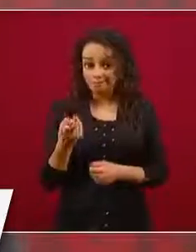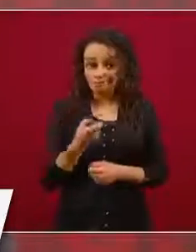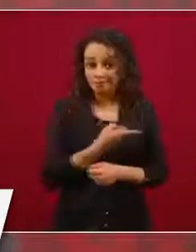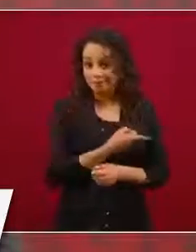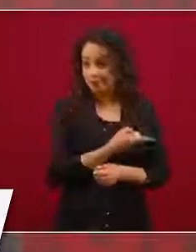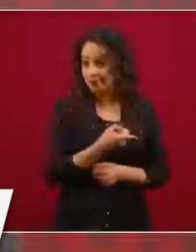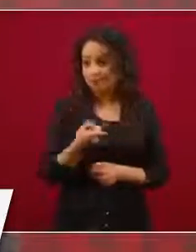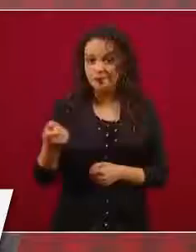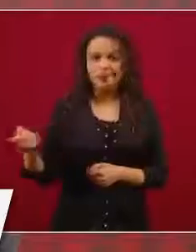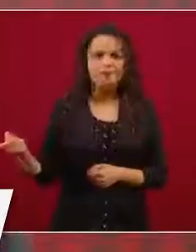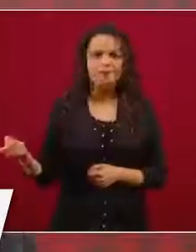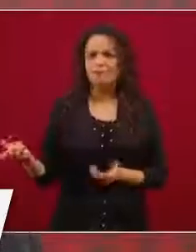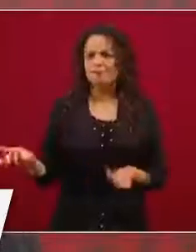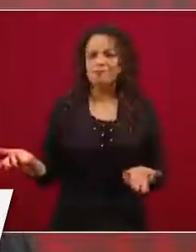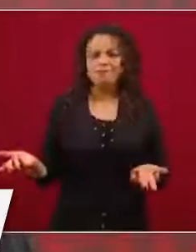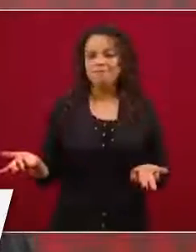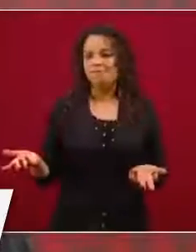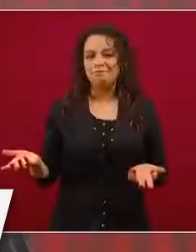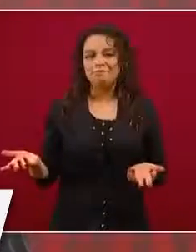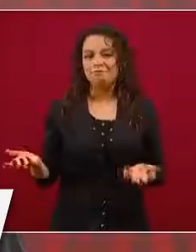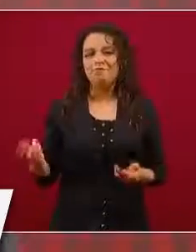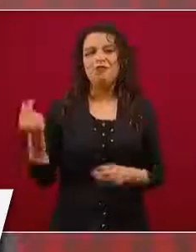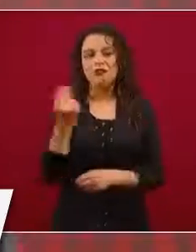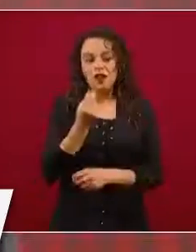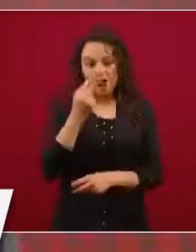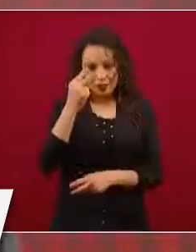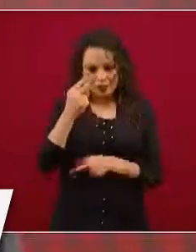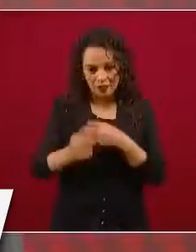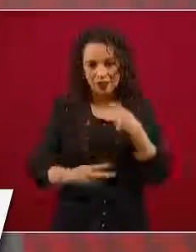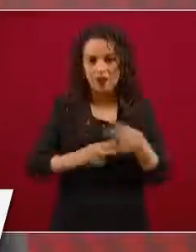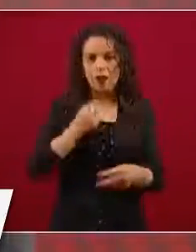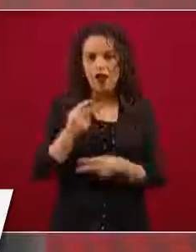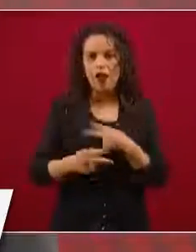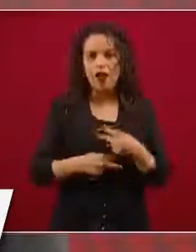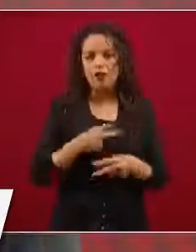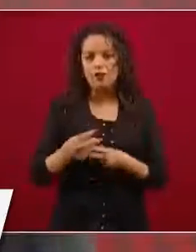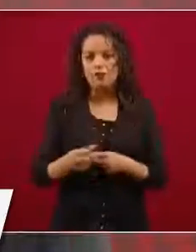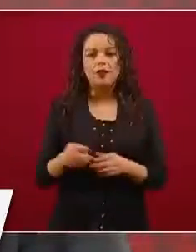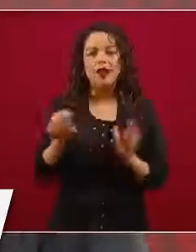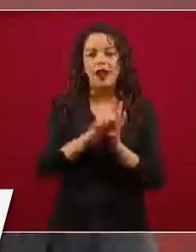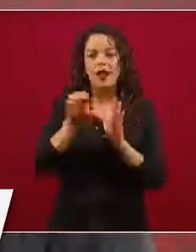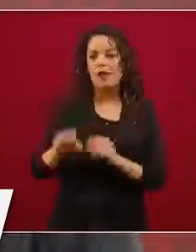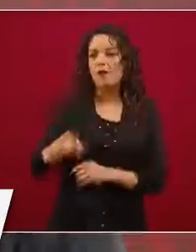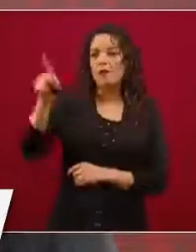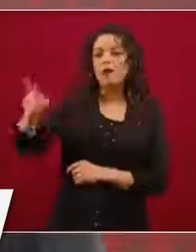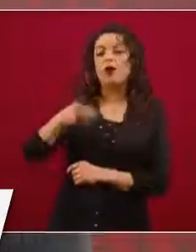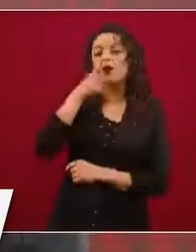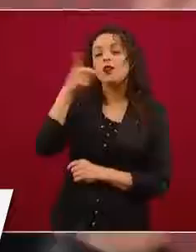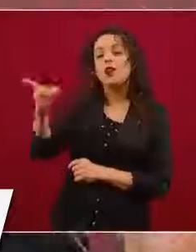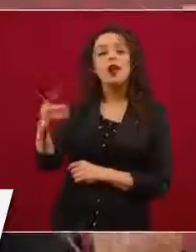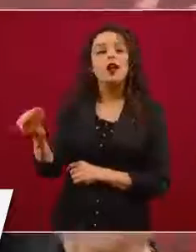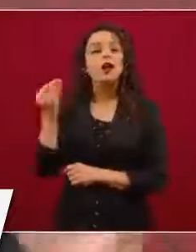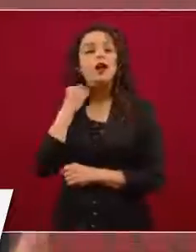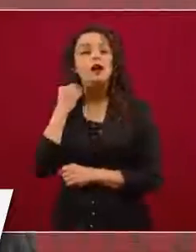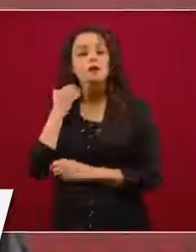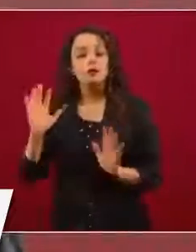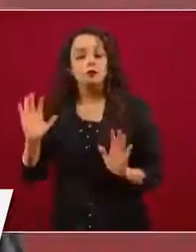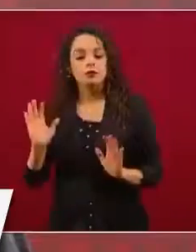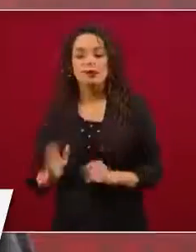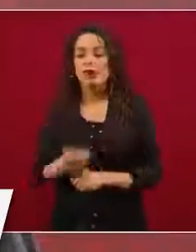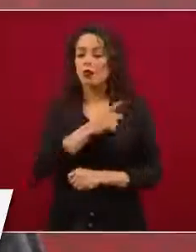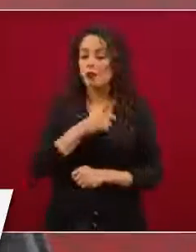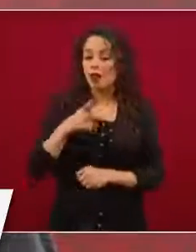vamos a aceptar, como dicen los abogados, aceptando sin conceder